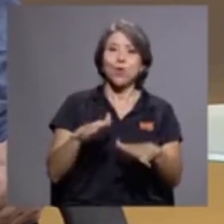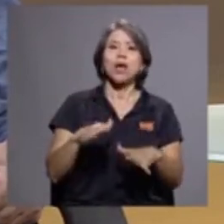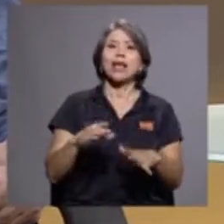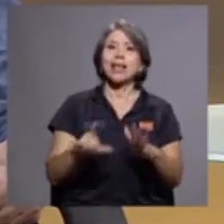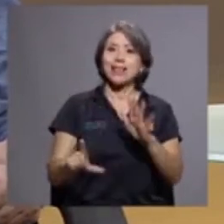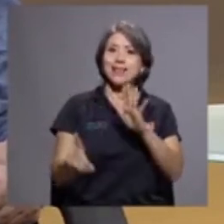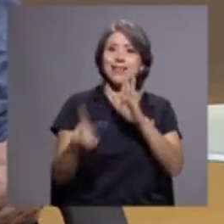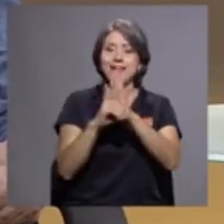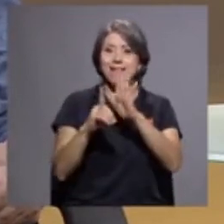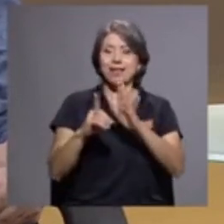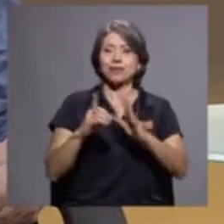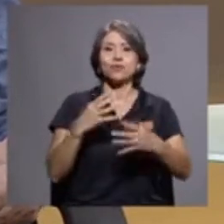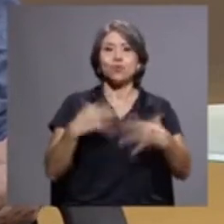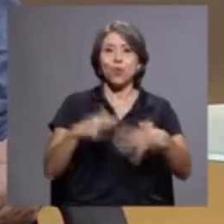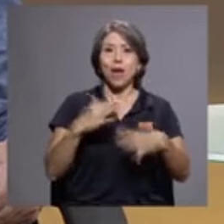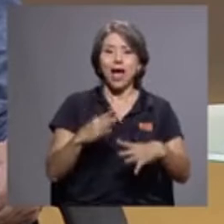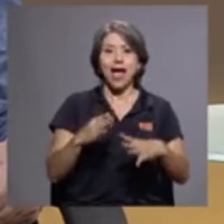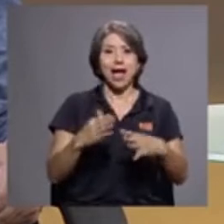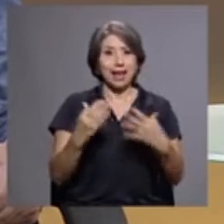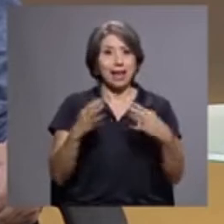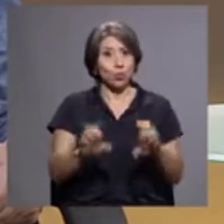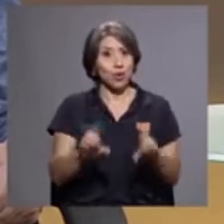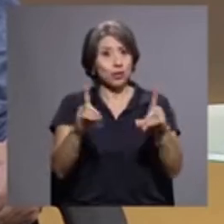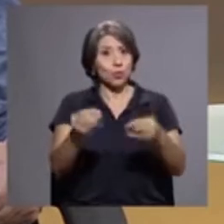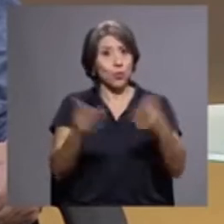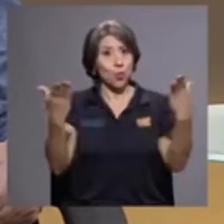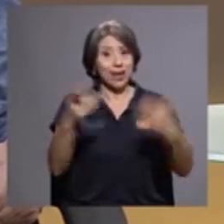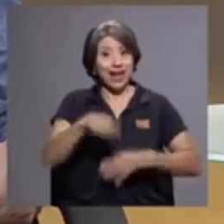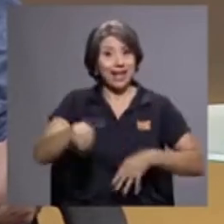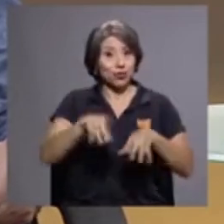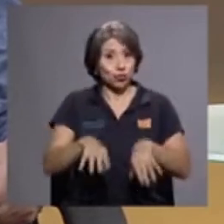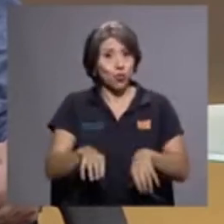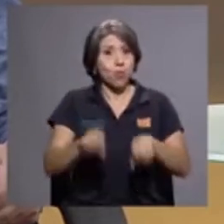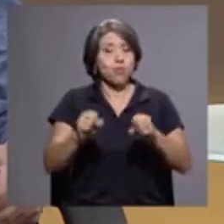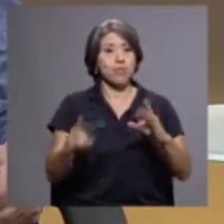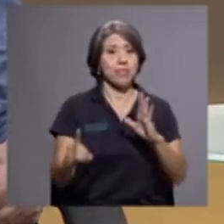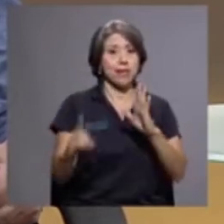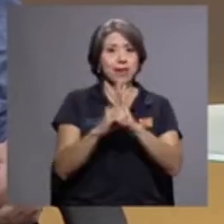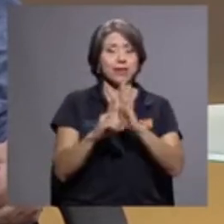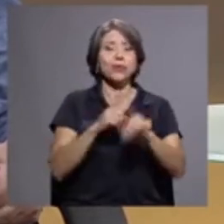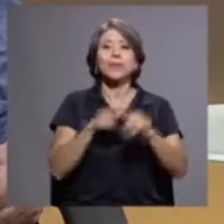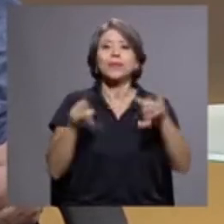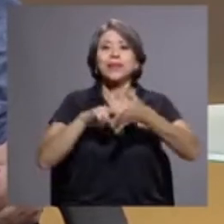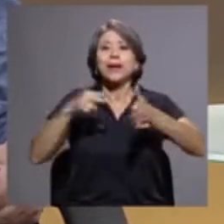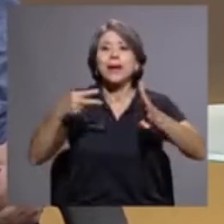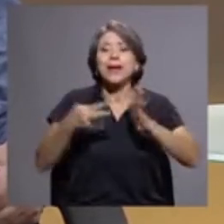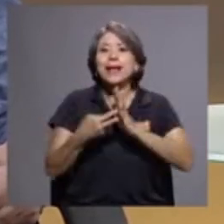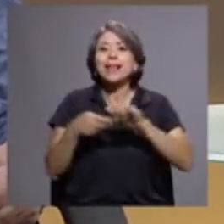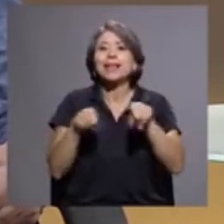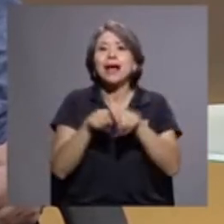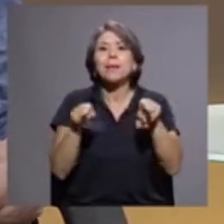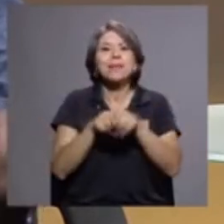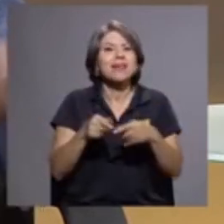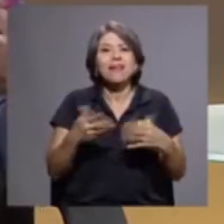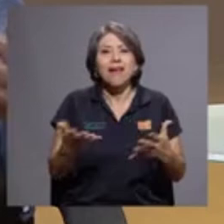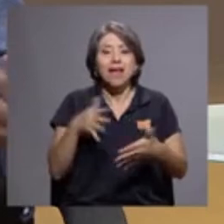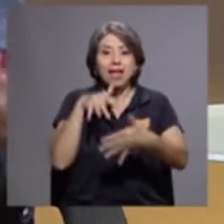pública, ¿verdad? Ejerciendo un derecho, un derecho de ciudadanía, pero también es la organización estudiantil